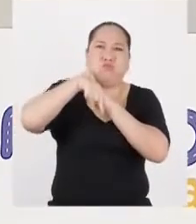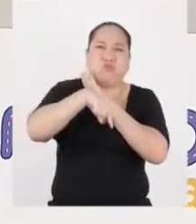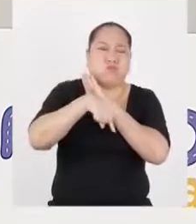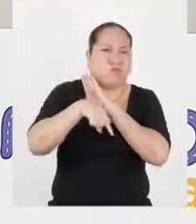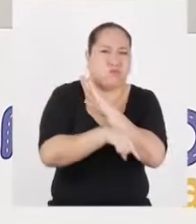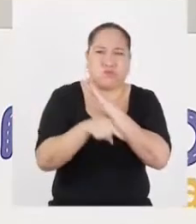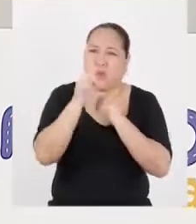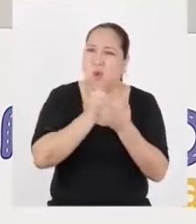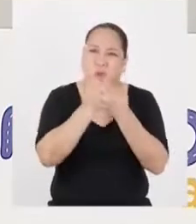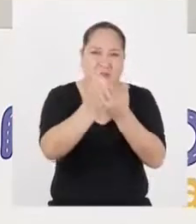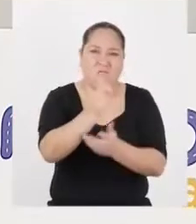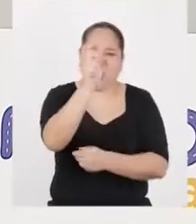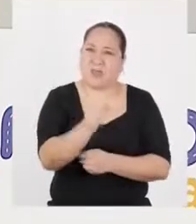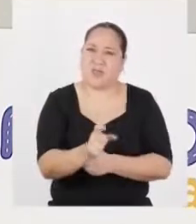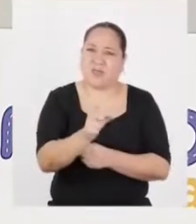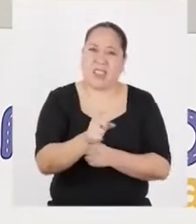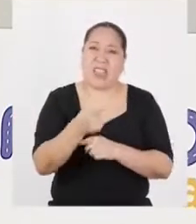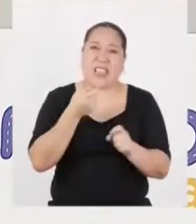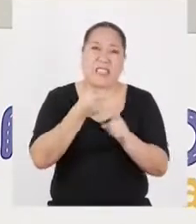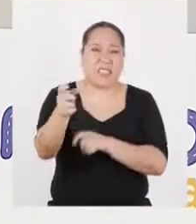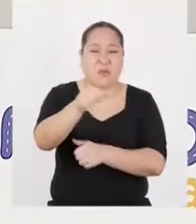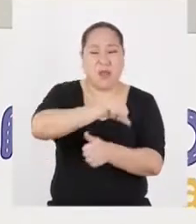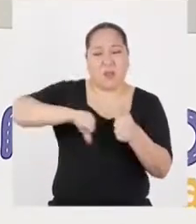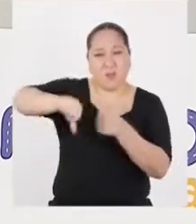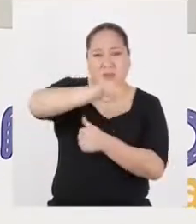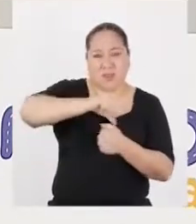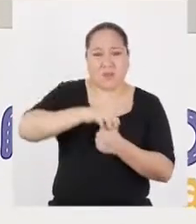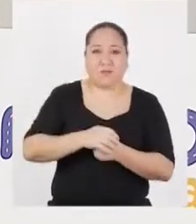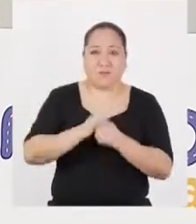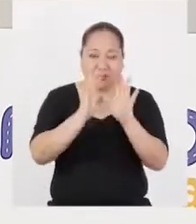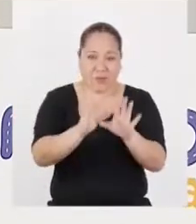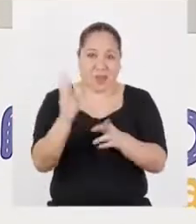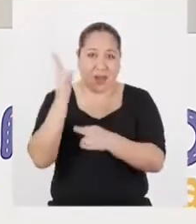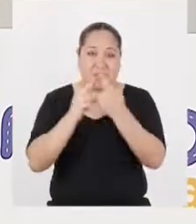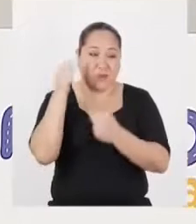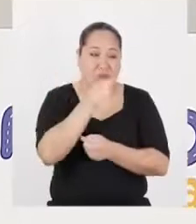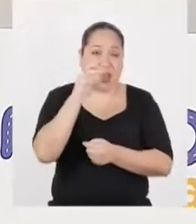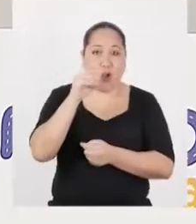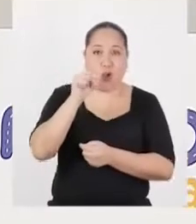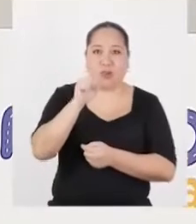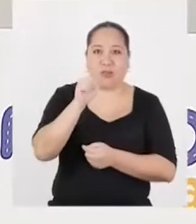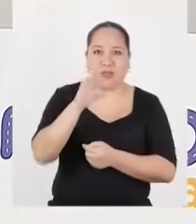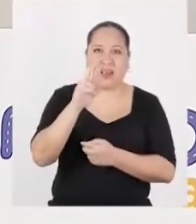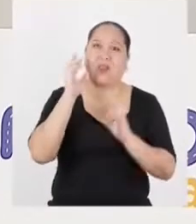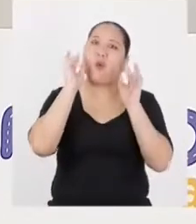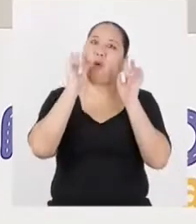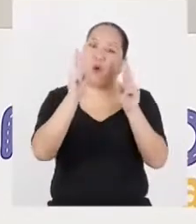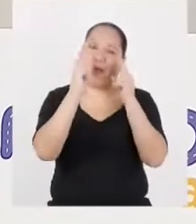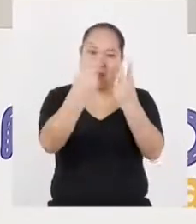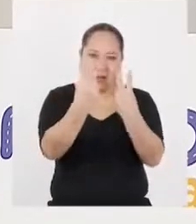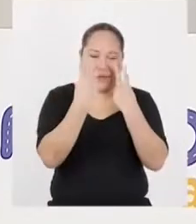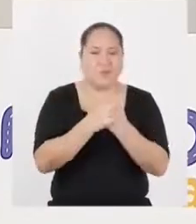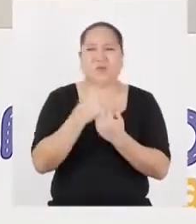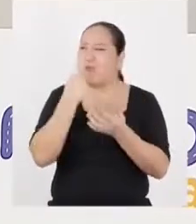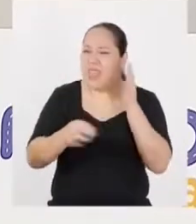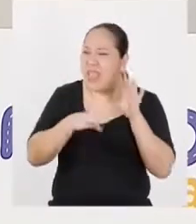afecta el bienestar del adicto, sino también del entorno que lo rodea. Pero ahora volvamos al caso de Oscar, que ojalá nos esté mirando. ¿Qué